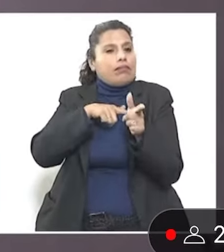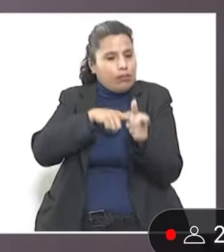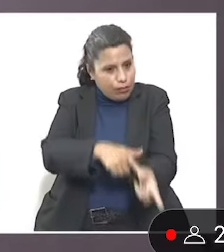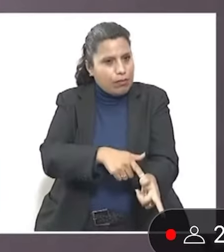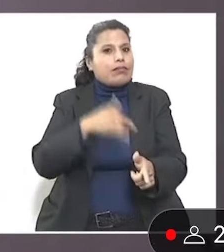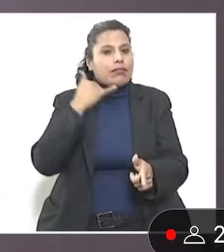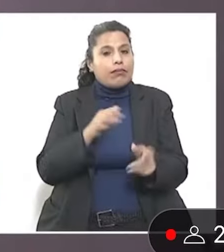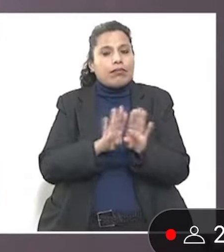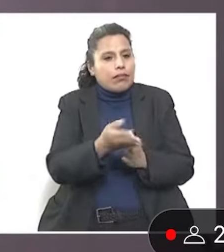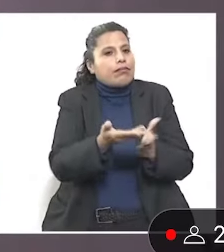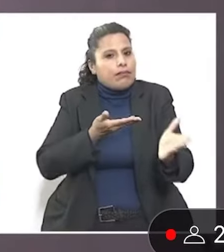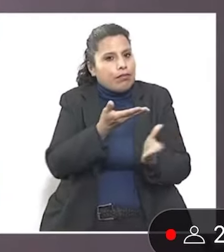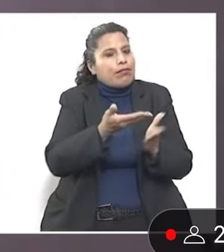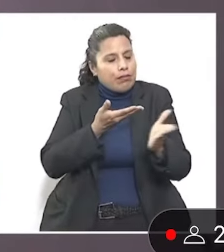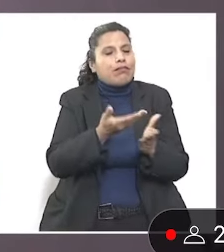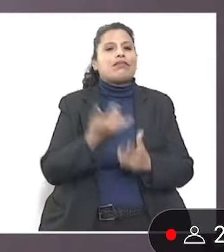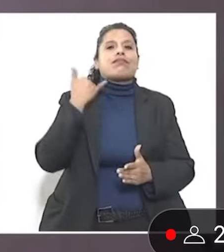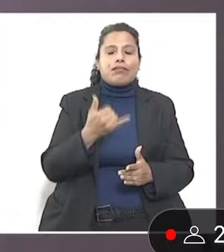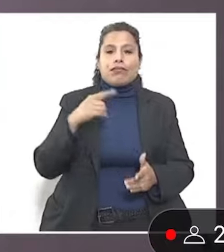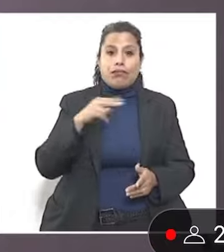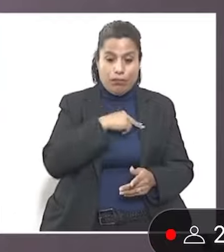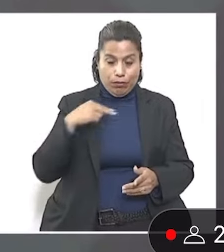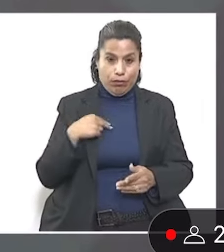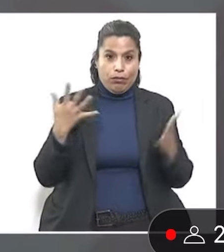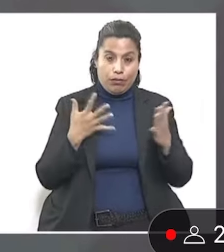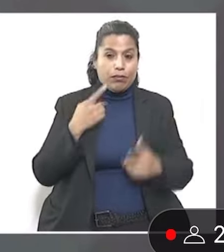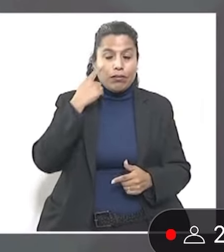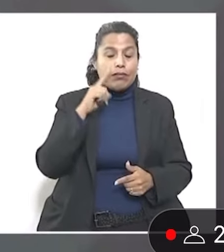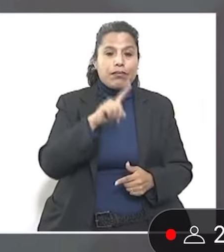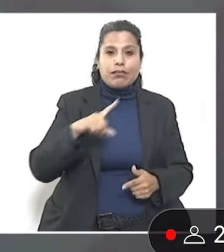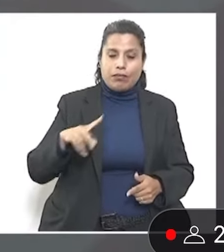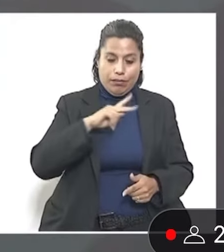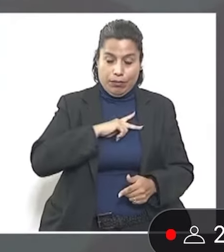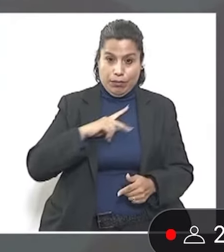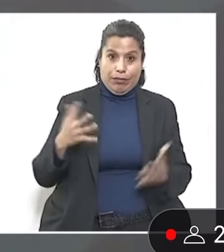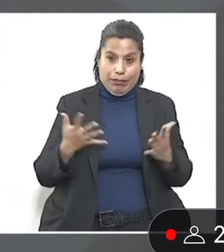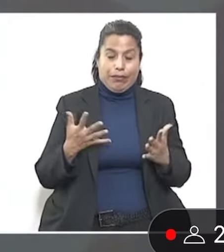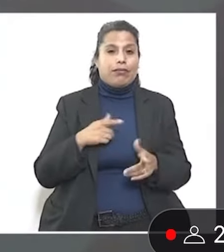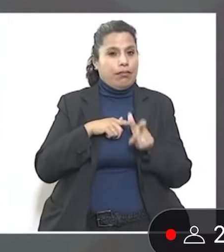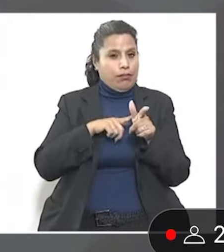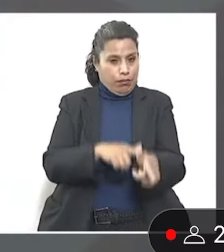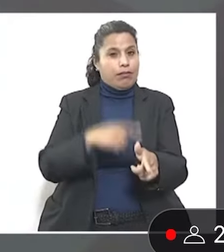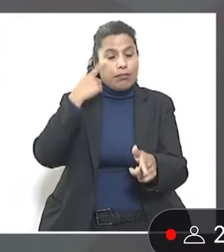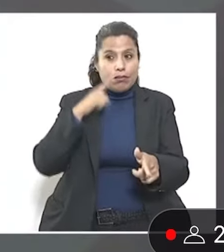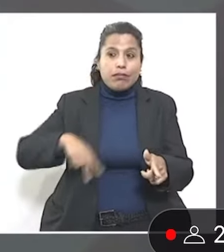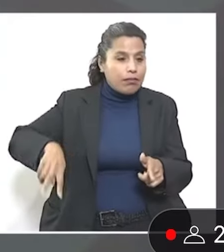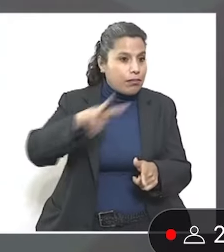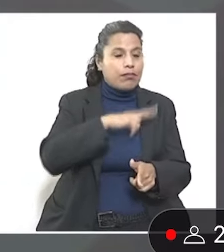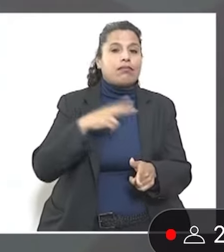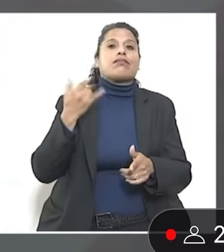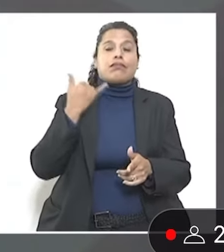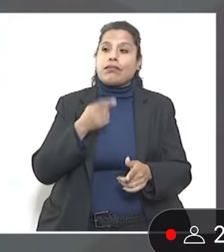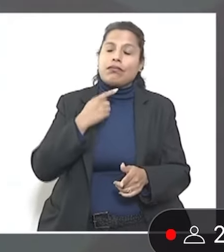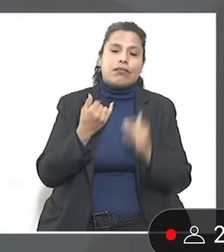gobierno y pueblo, que vamos a ser un gobierno del pueblo de México, que vamos a continuar con la Cuarta Transformación